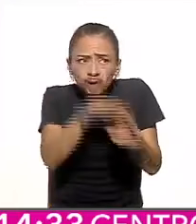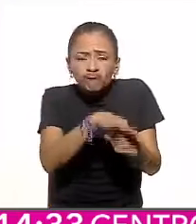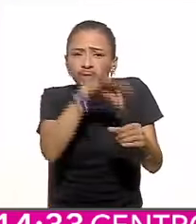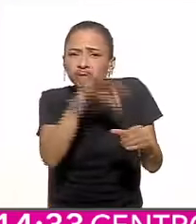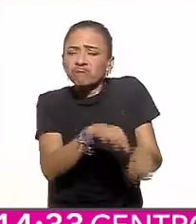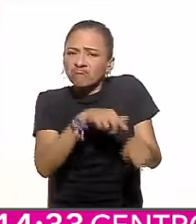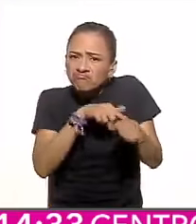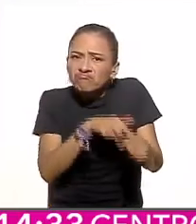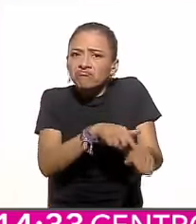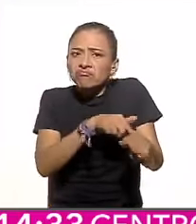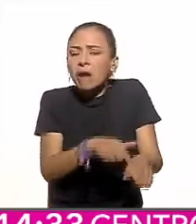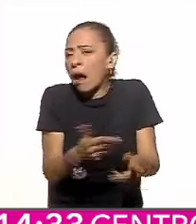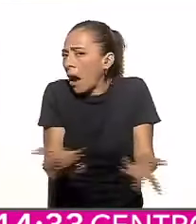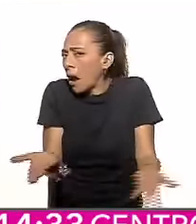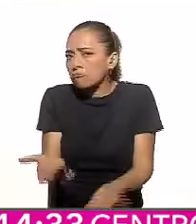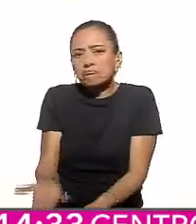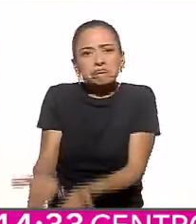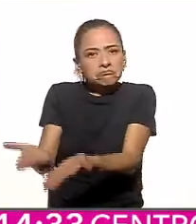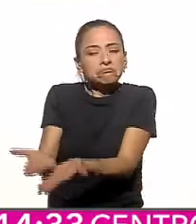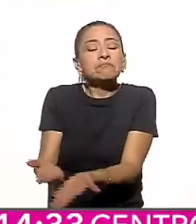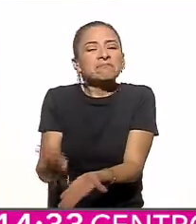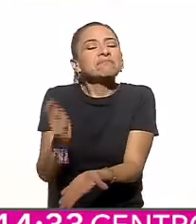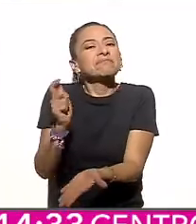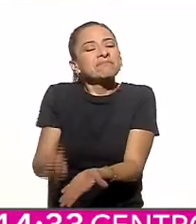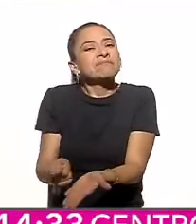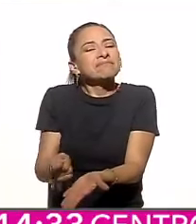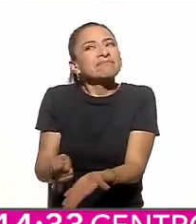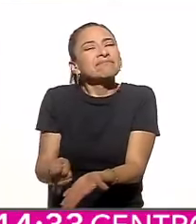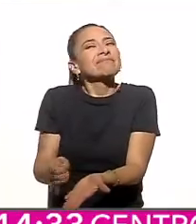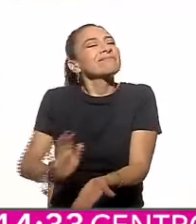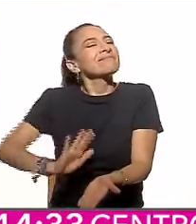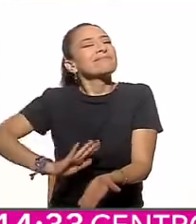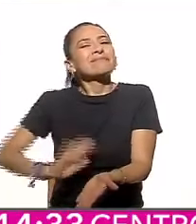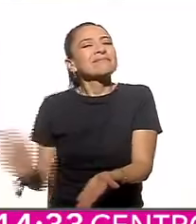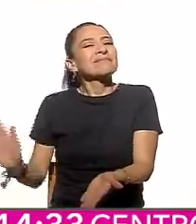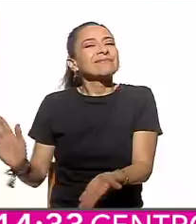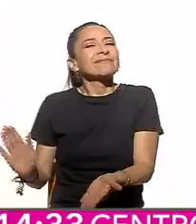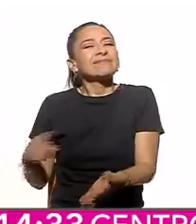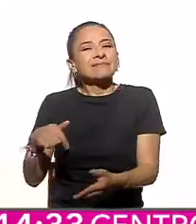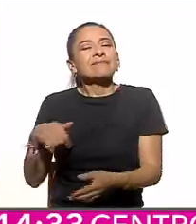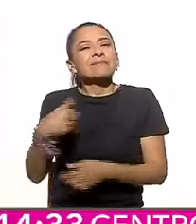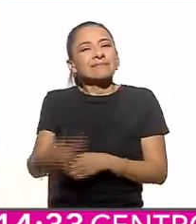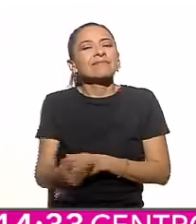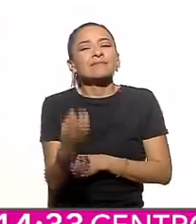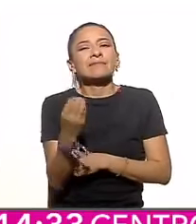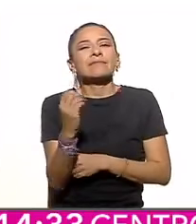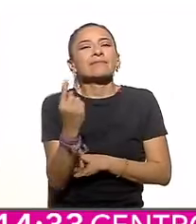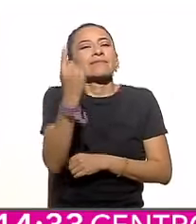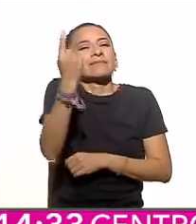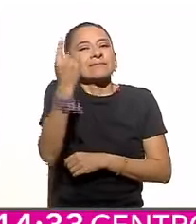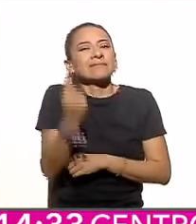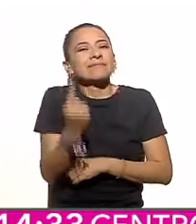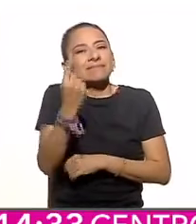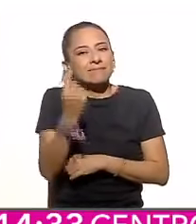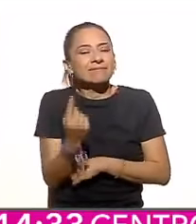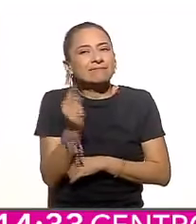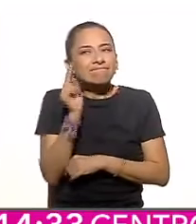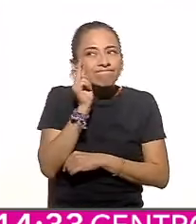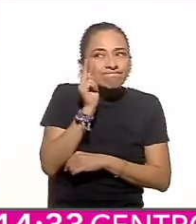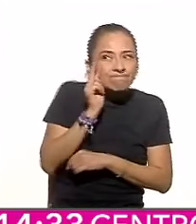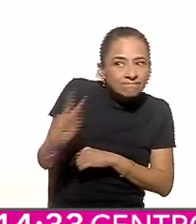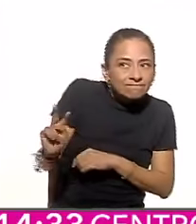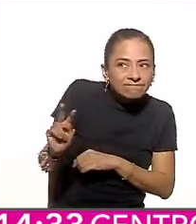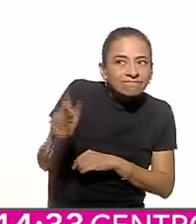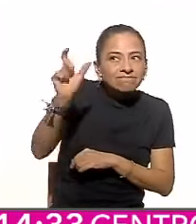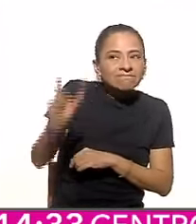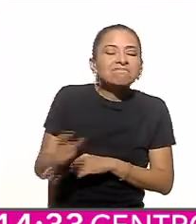desaparecer para siempre entre la gente este primero de octubre a Andrés Manuel y, dentro de